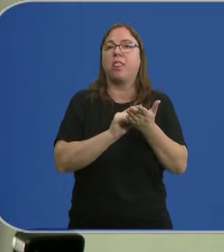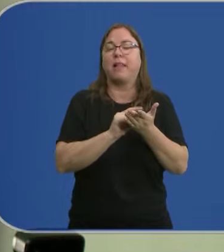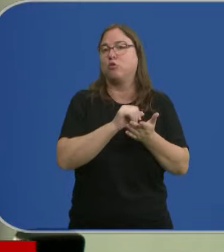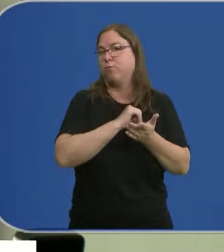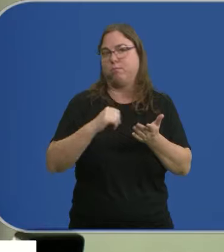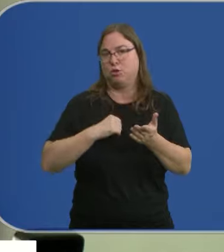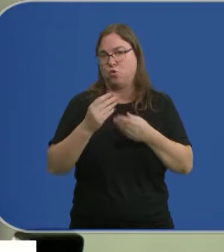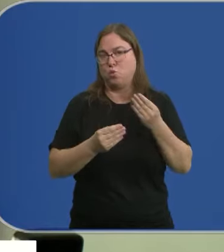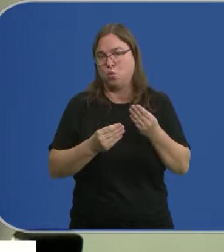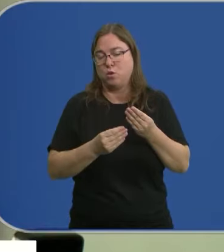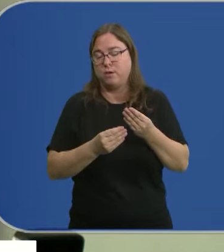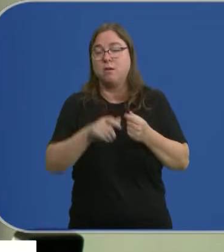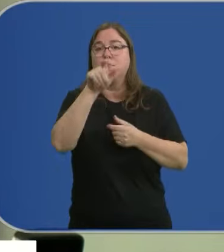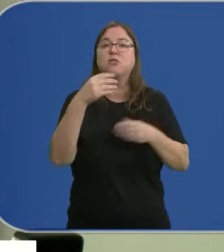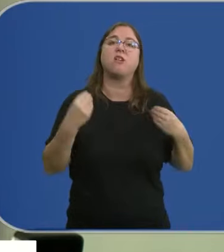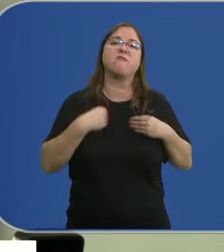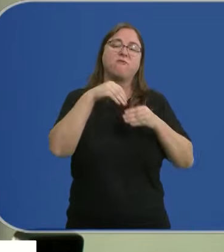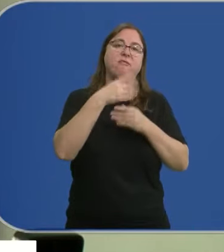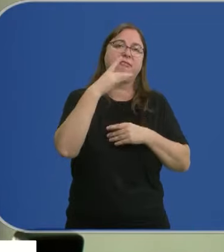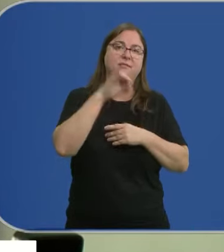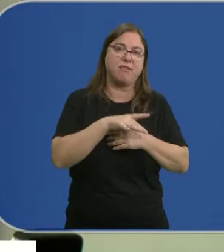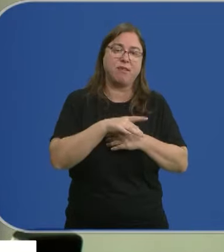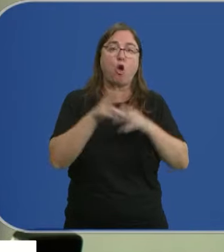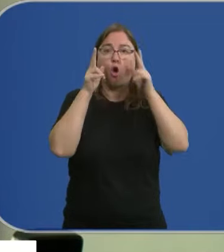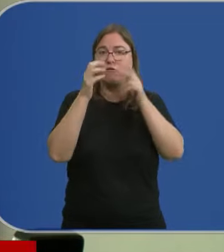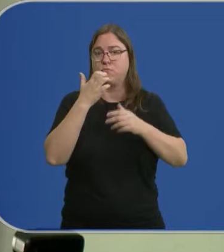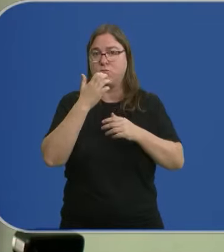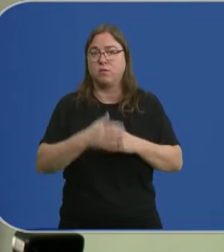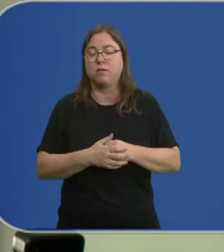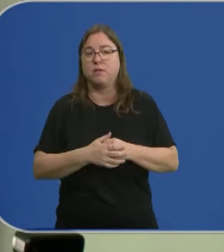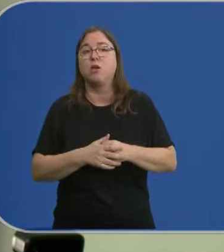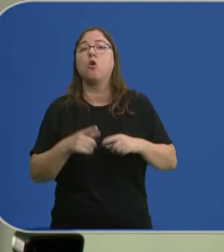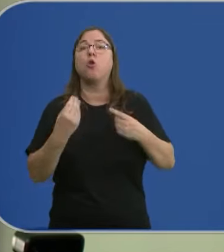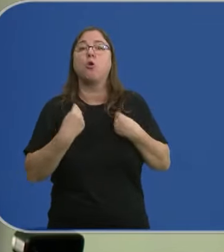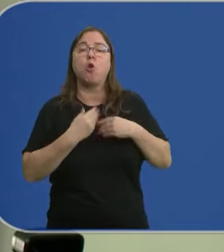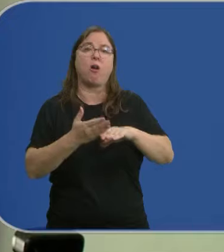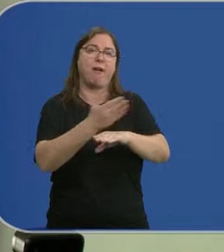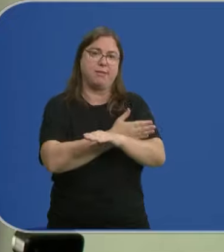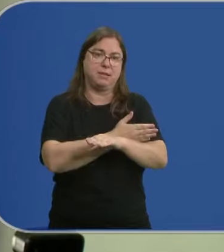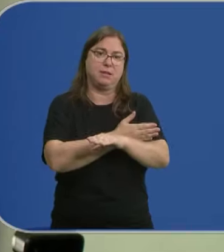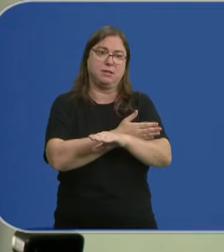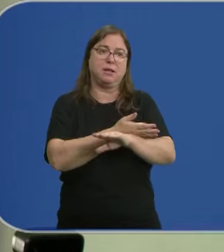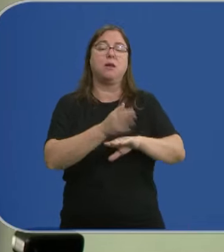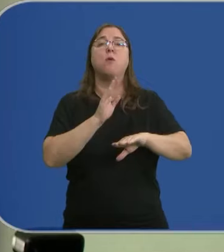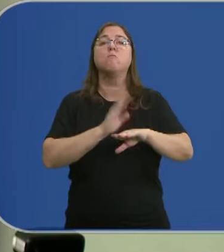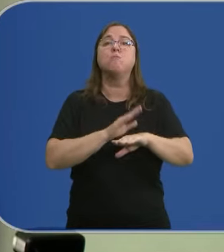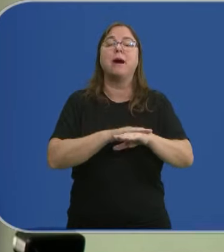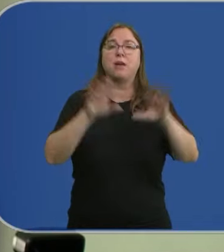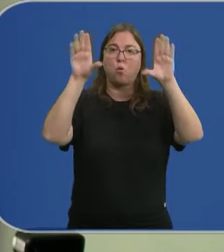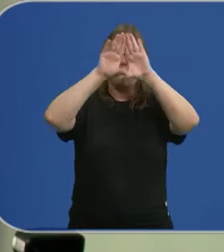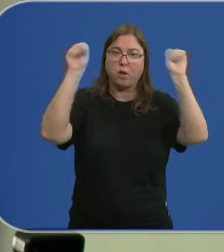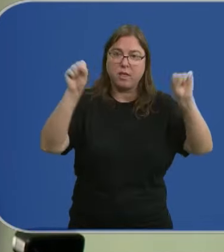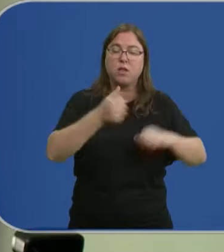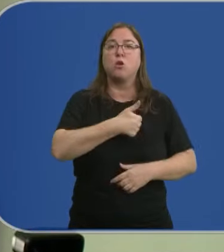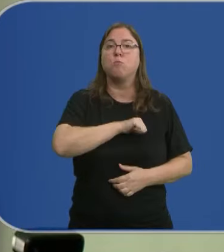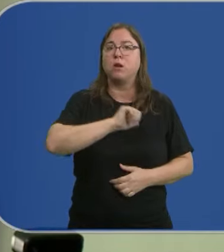datos de carácter personal de los ocupantes de una habitación, de un hotel por ejemplo, con la debida antelación para que la Guardia Civil o la